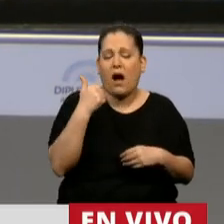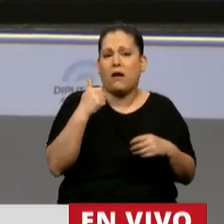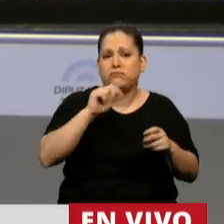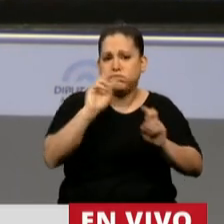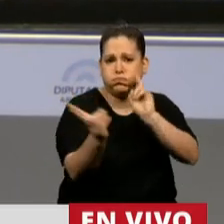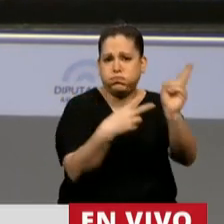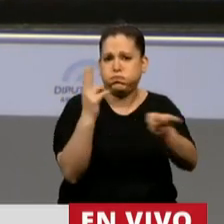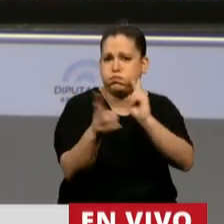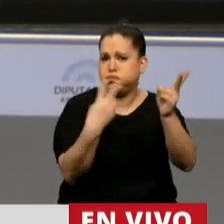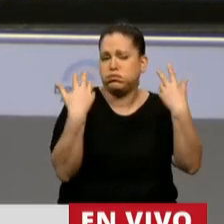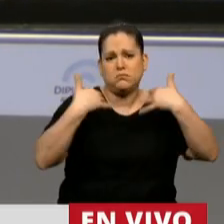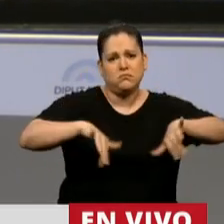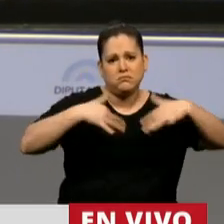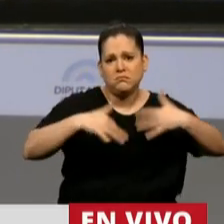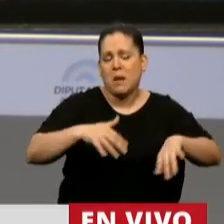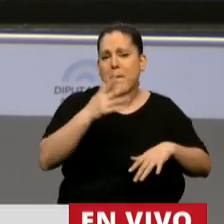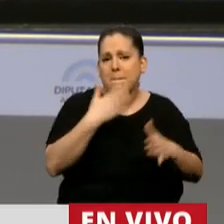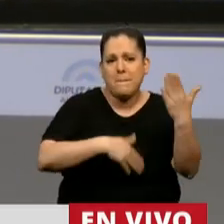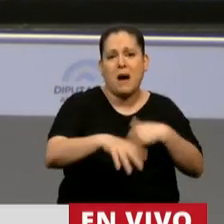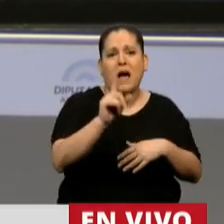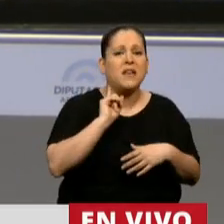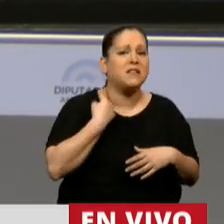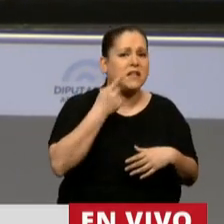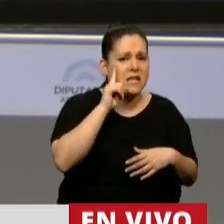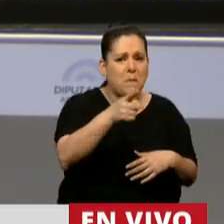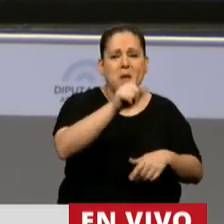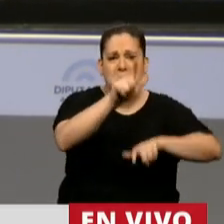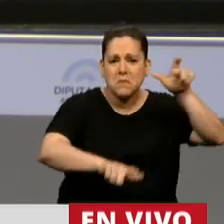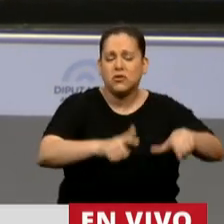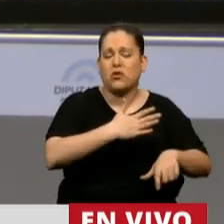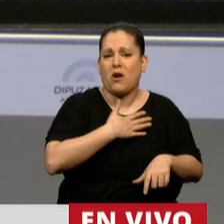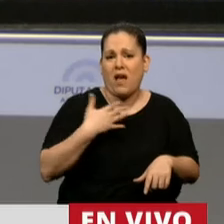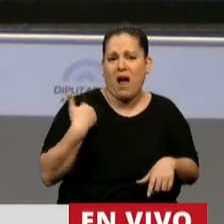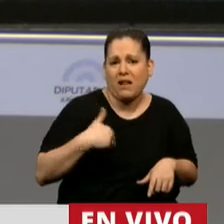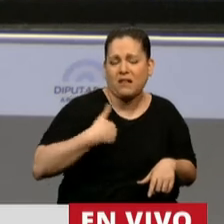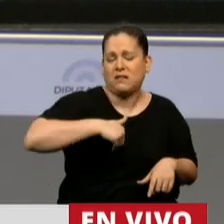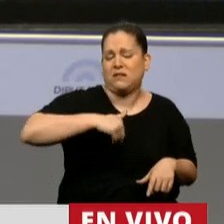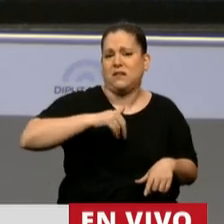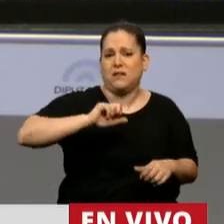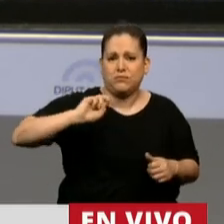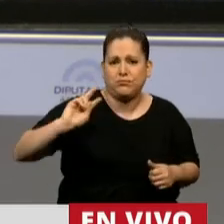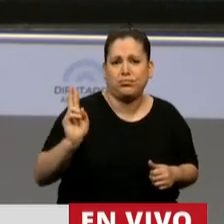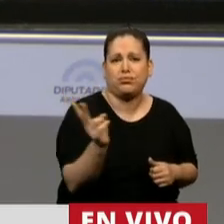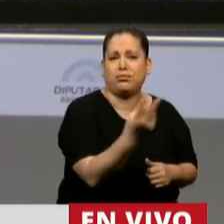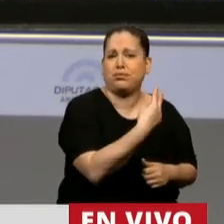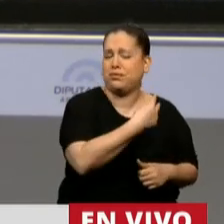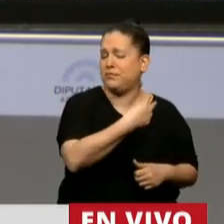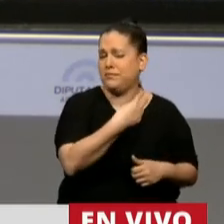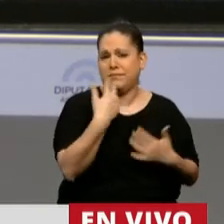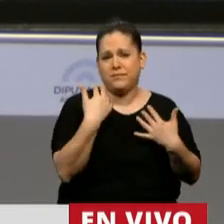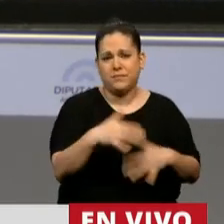vidas, más de 13.000 compatriotas, más de 13.000 compatriotas que han perdido la vida,